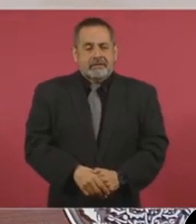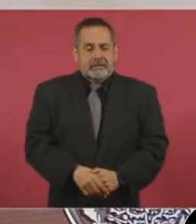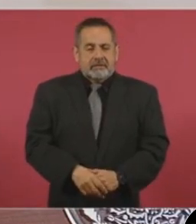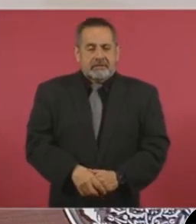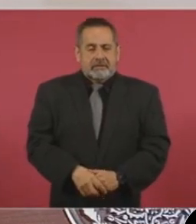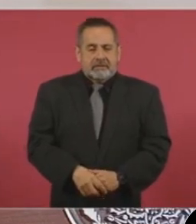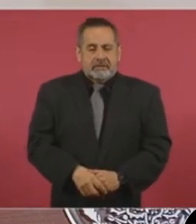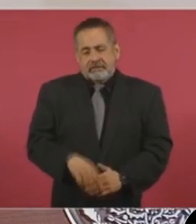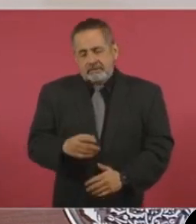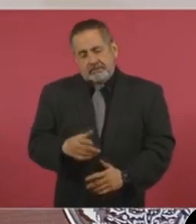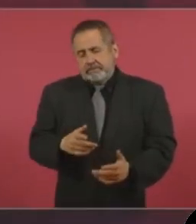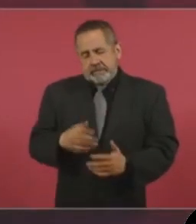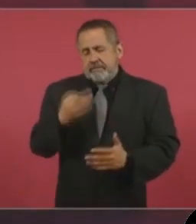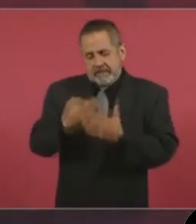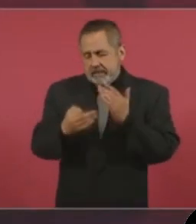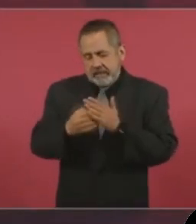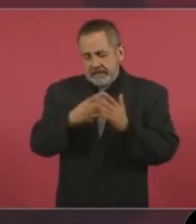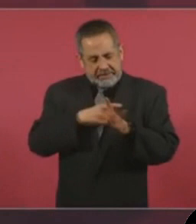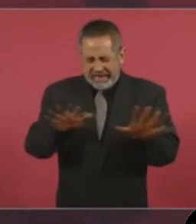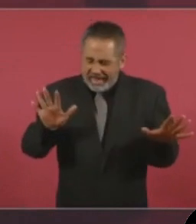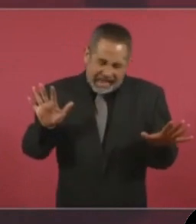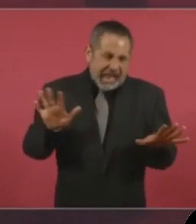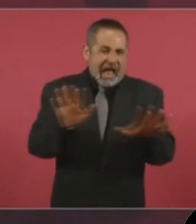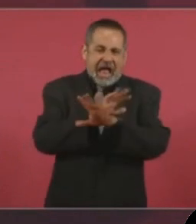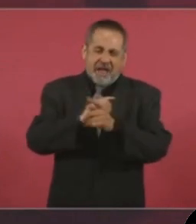Entonces, sí hace falta un cambio.